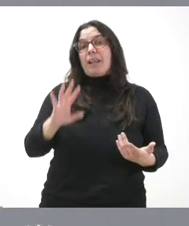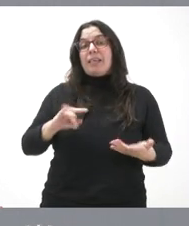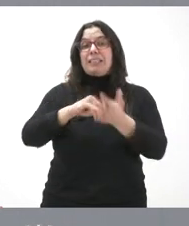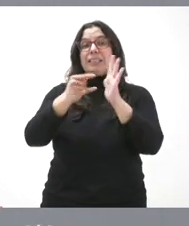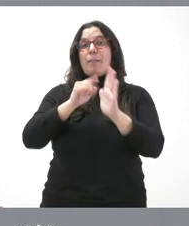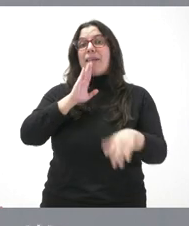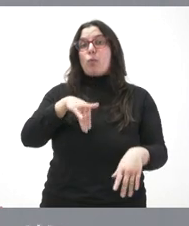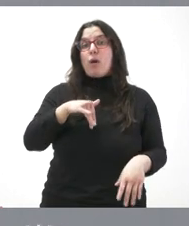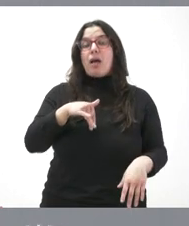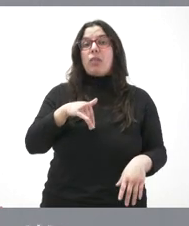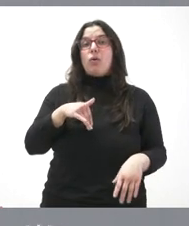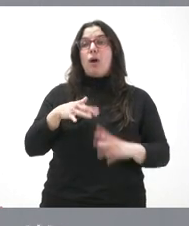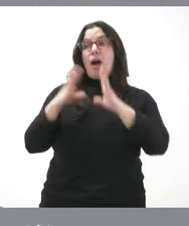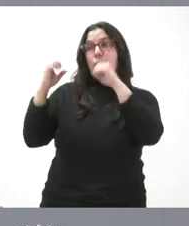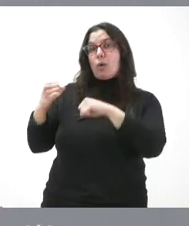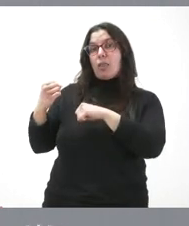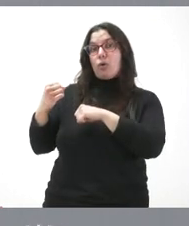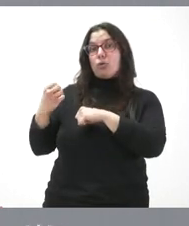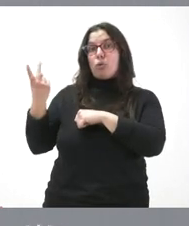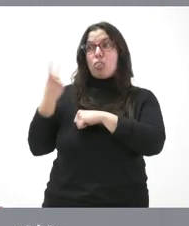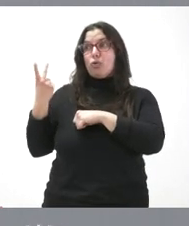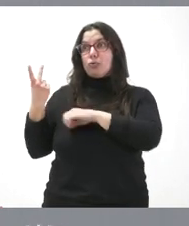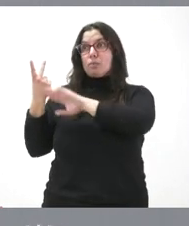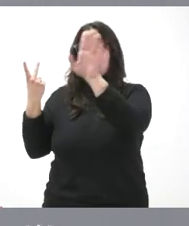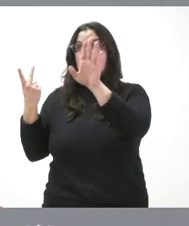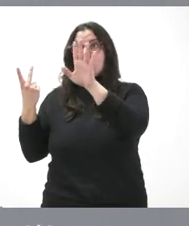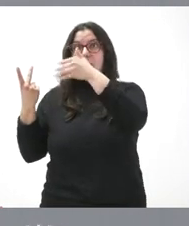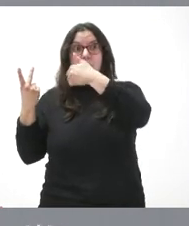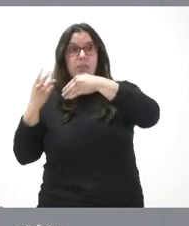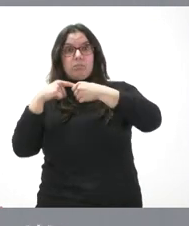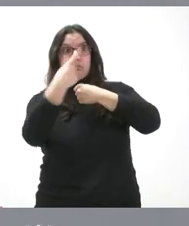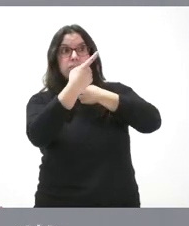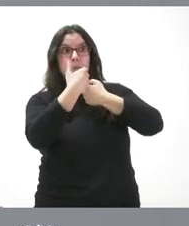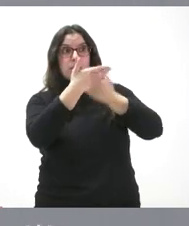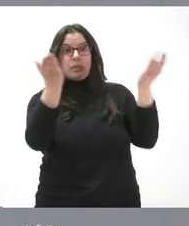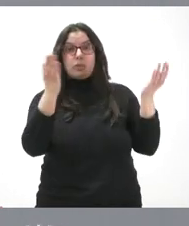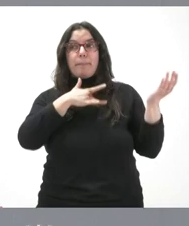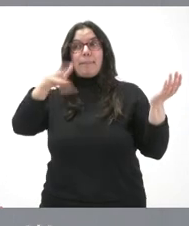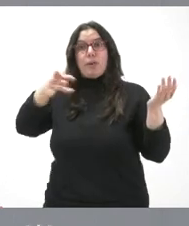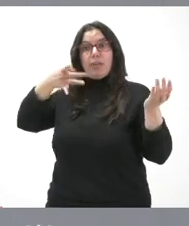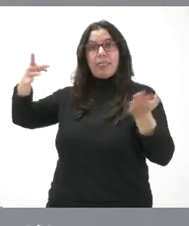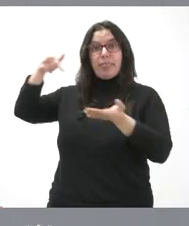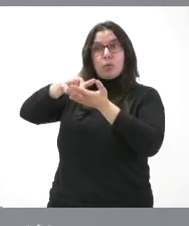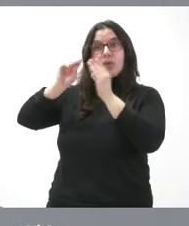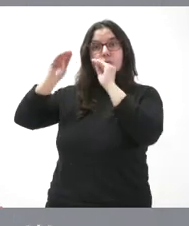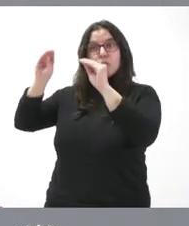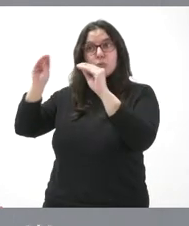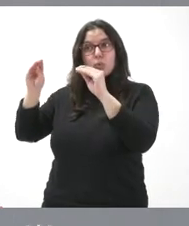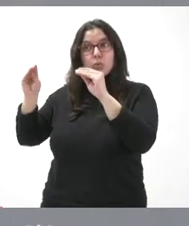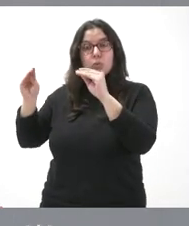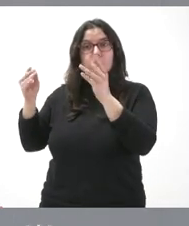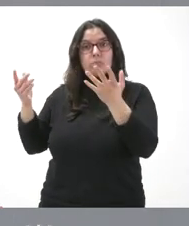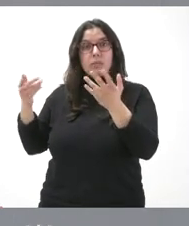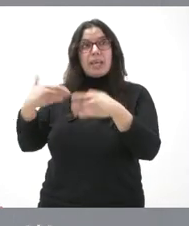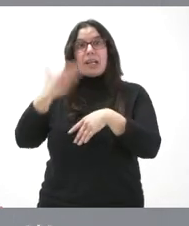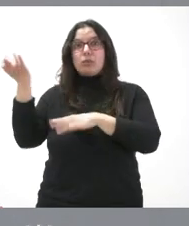sea establecer acuerdos como los que hemos visto para condonar la deuda a una comunidad autónoma y simplemente aplicar esto al